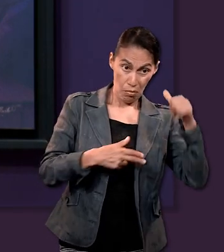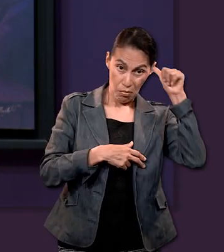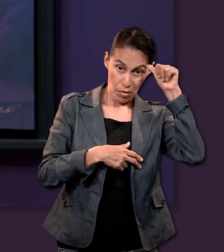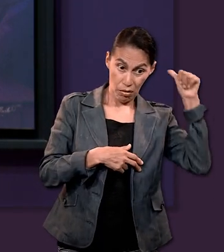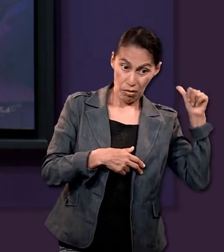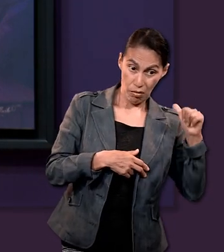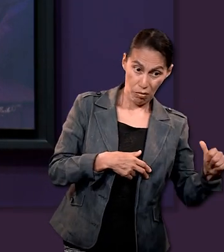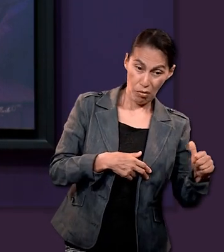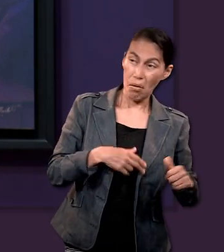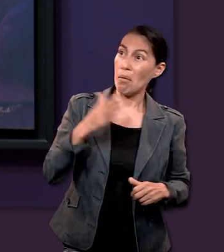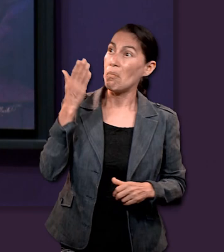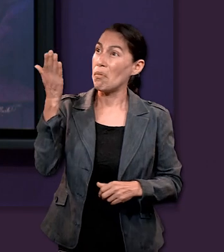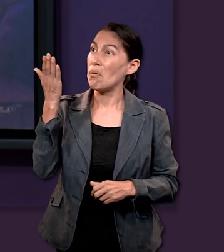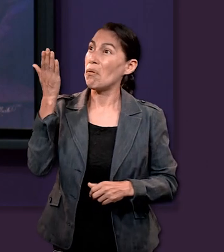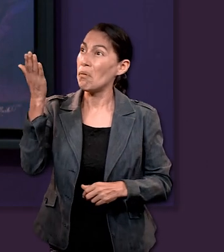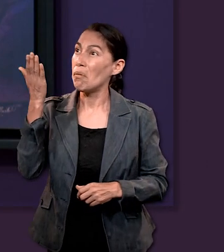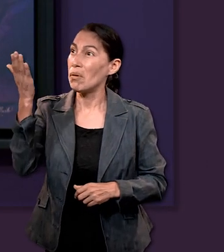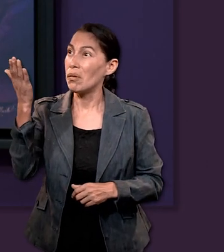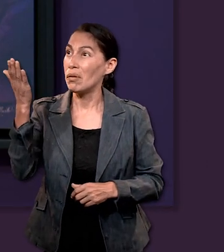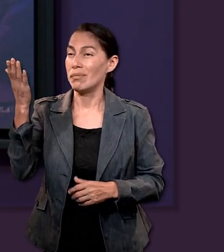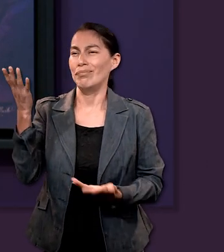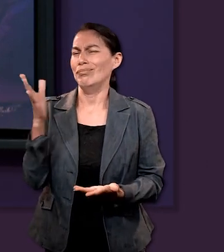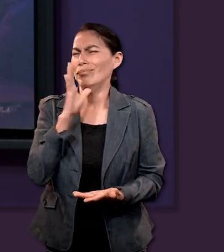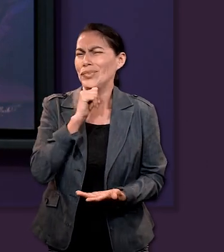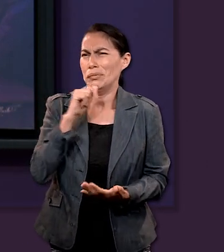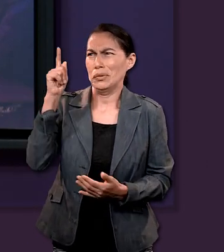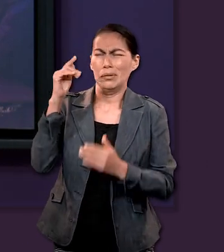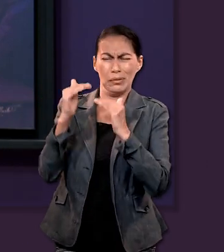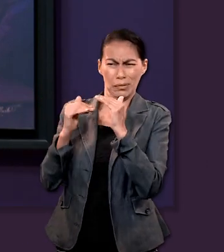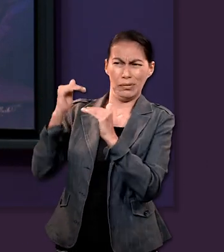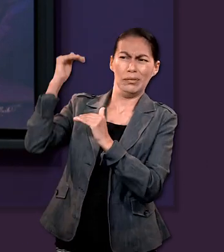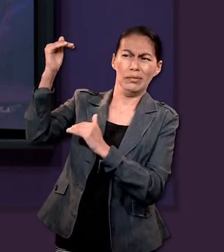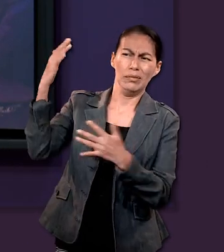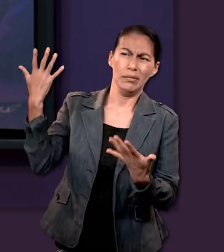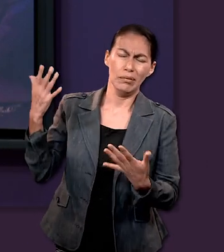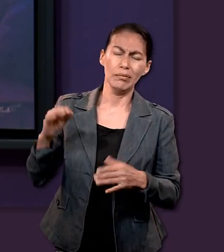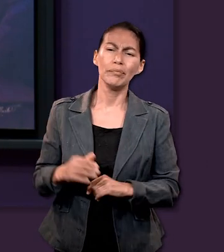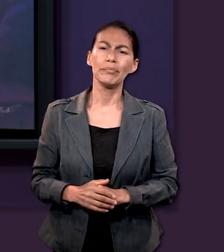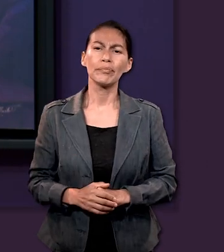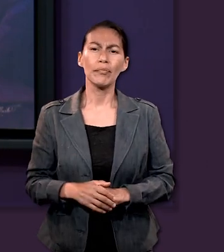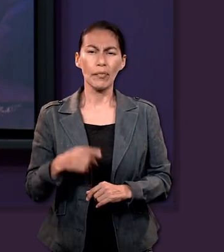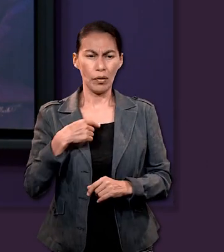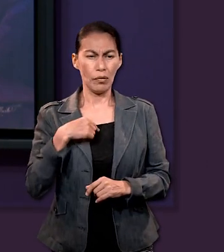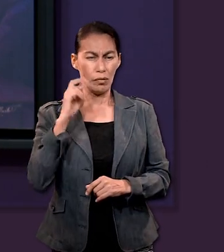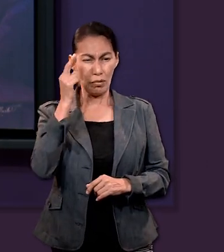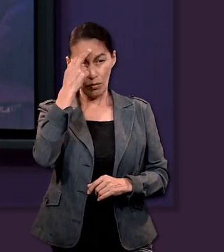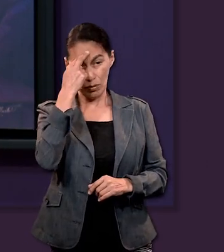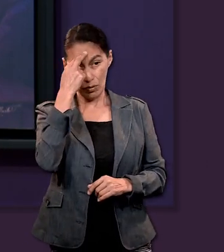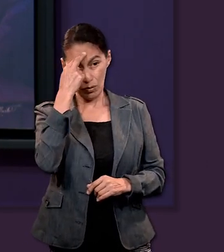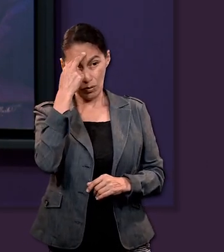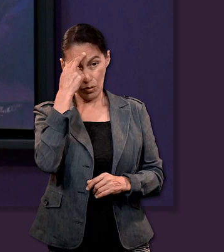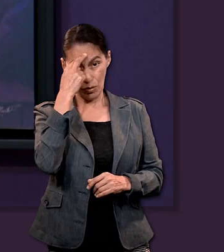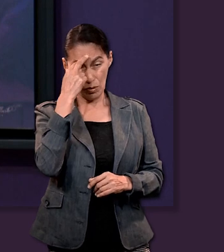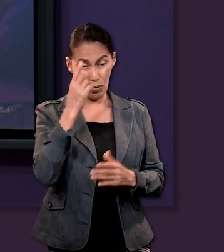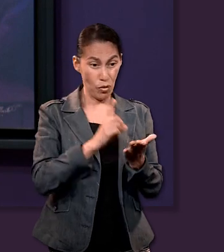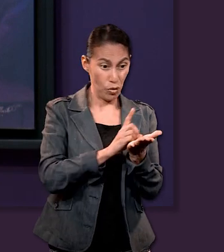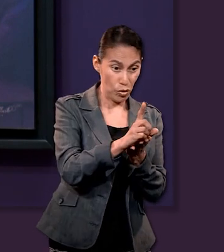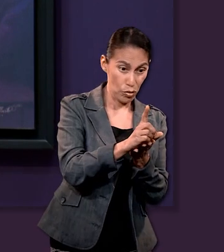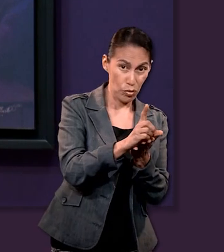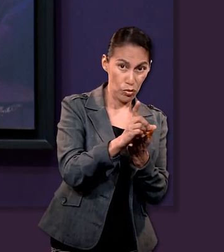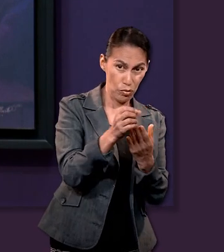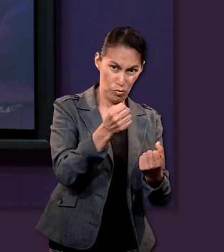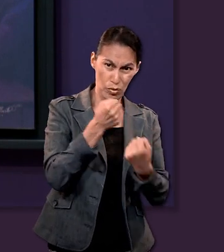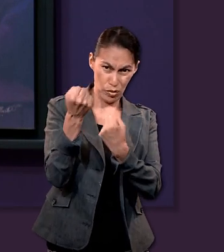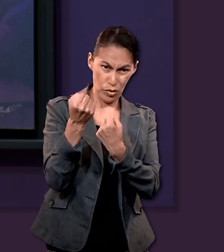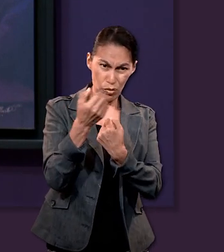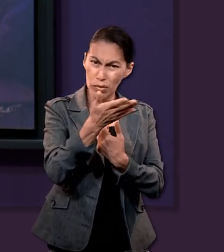humanos no tenemos esa característica o esa facultad de estar pidiendo cosas a un ser superior. Y me hace recordar que en